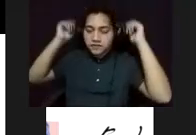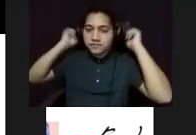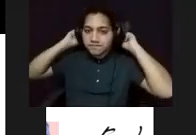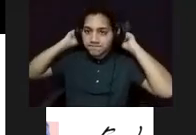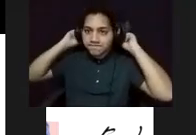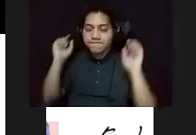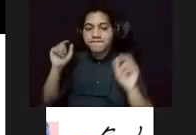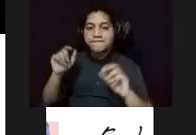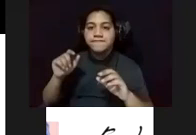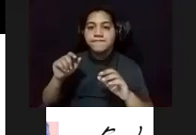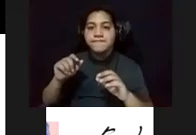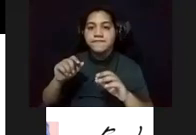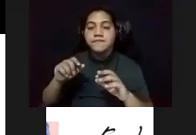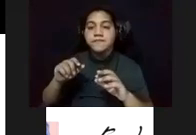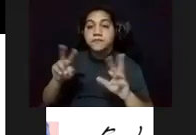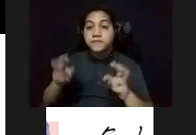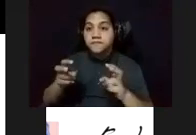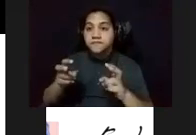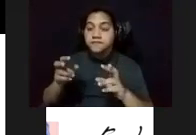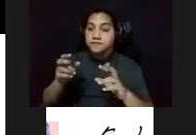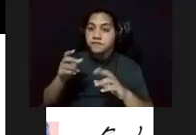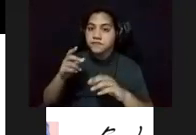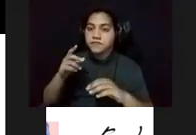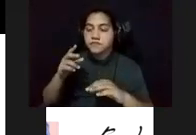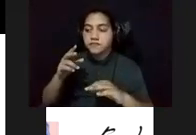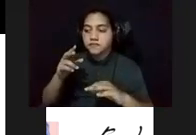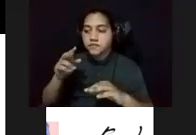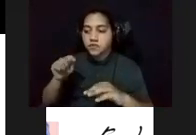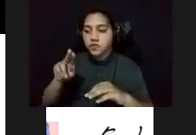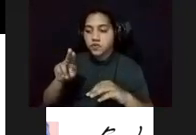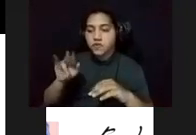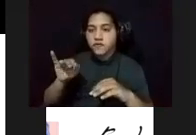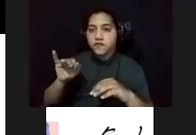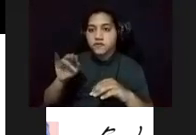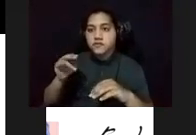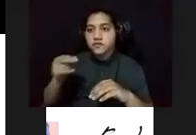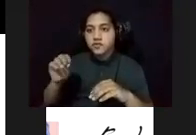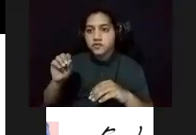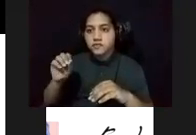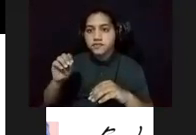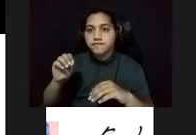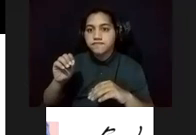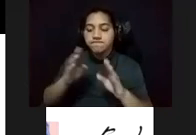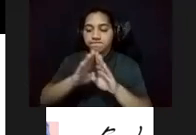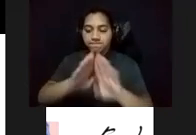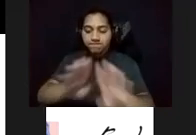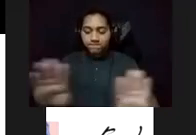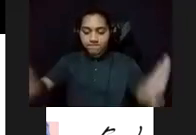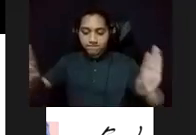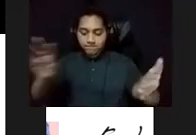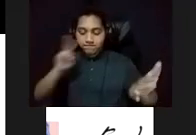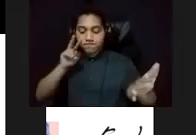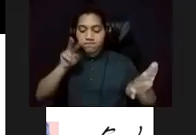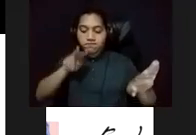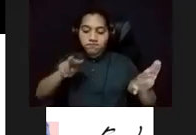Tufiño extiende su mirada visual desde la sociedad extramuro de la perla hacia la